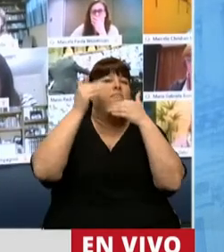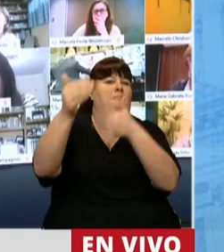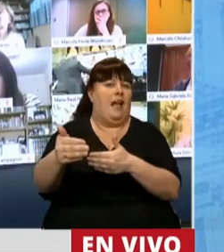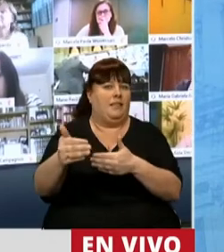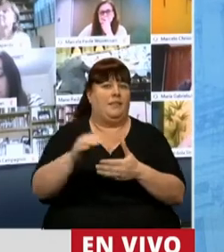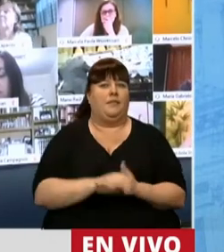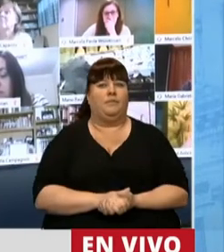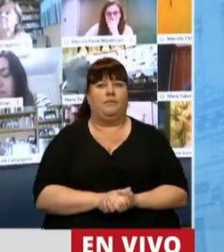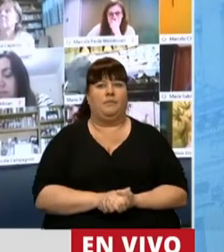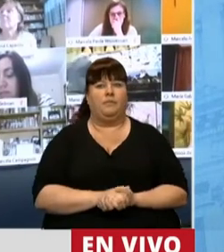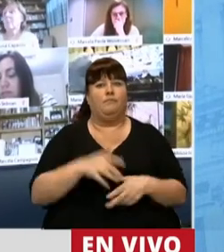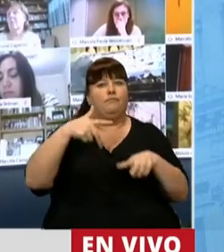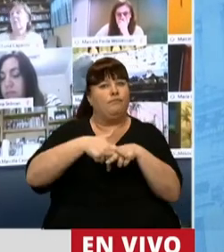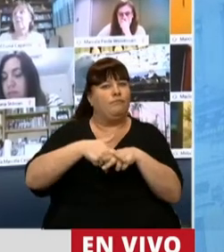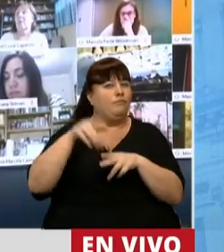de...